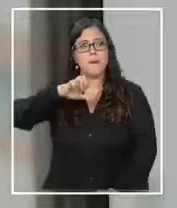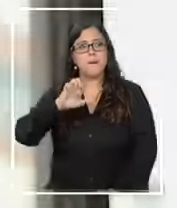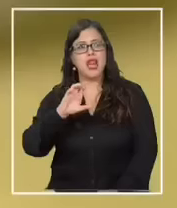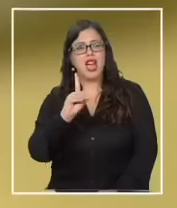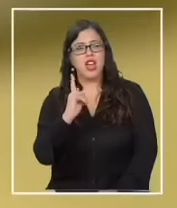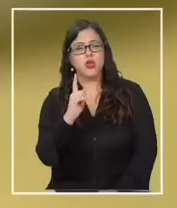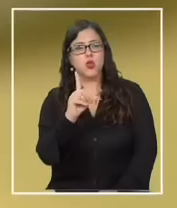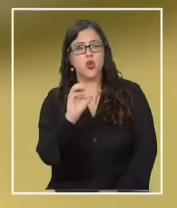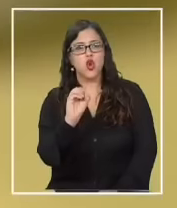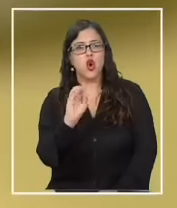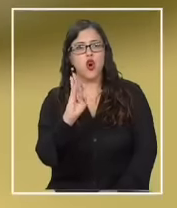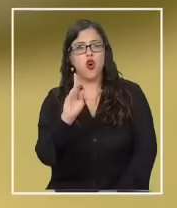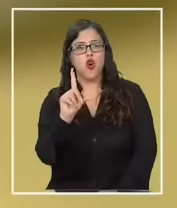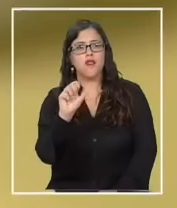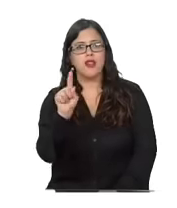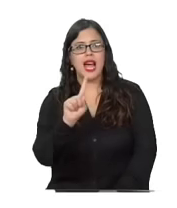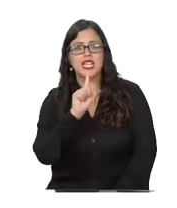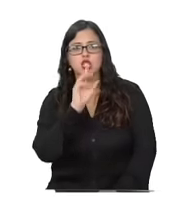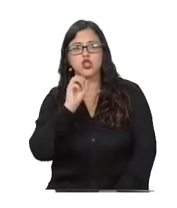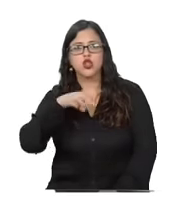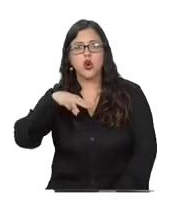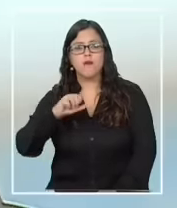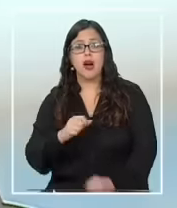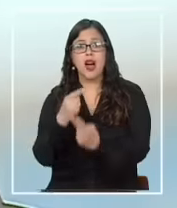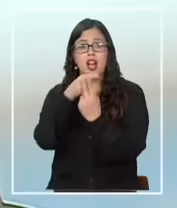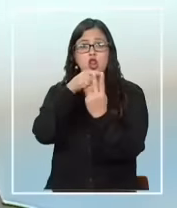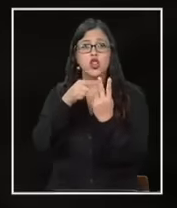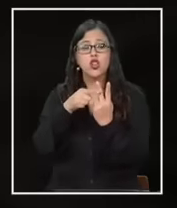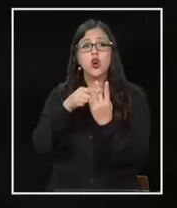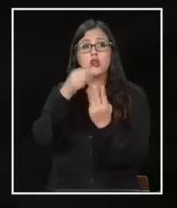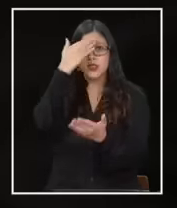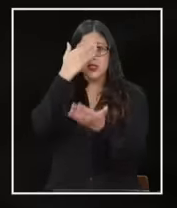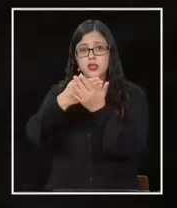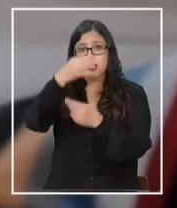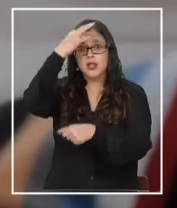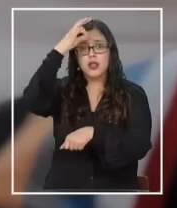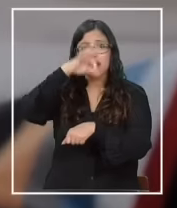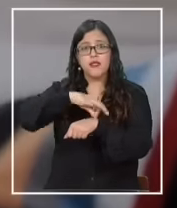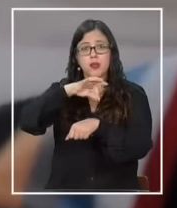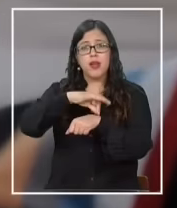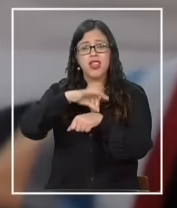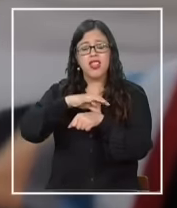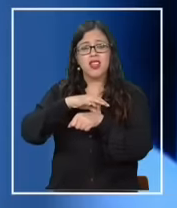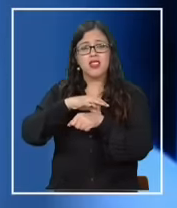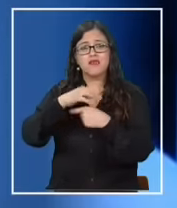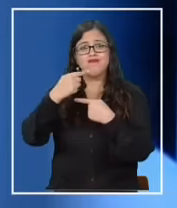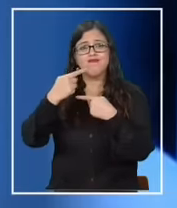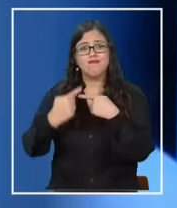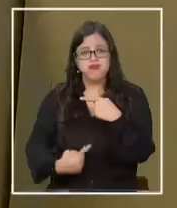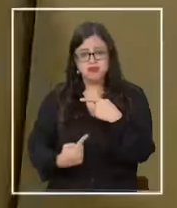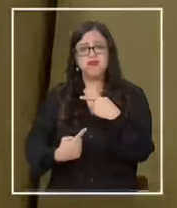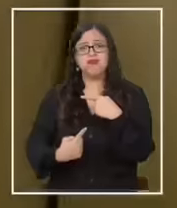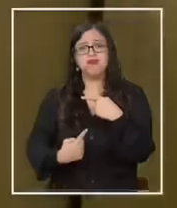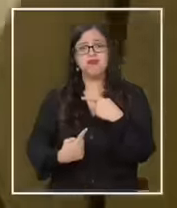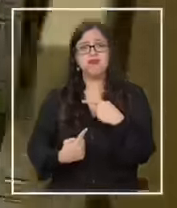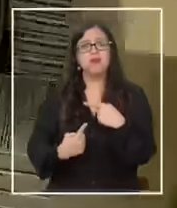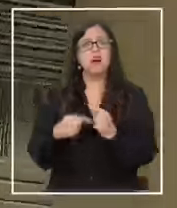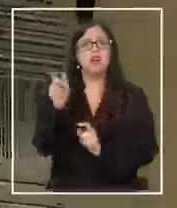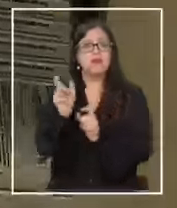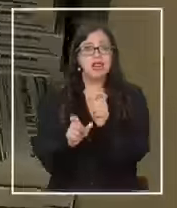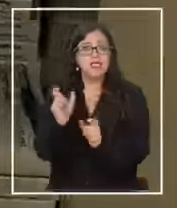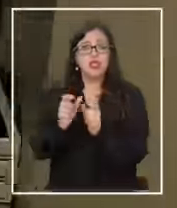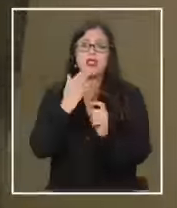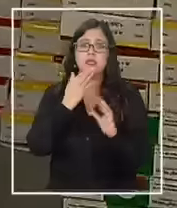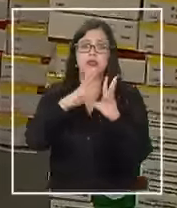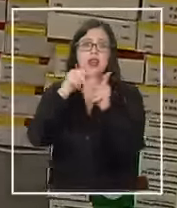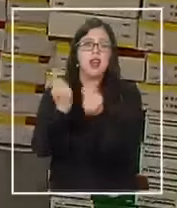Belén y Mateo han tenido que enfrentar a tempranedad una enfermedad que genera impacto tanto en pacientes como en familias y que cada